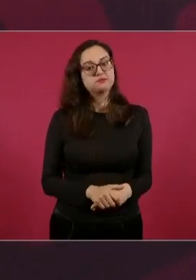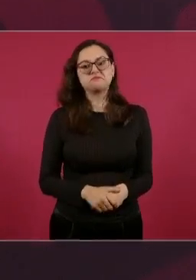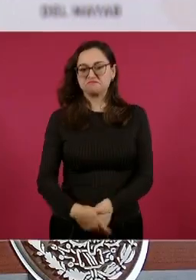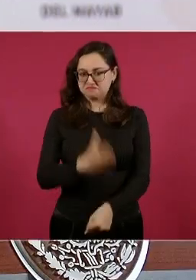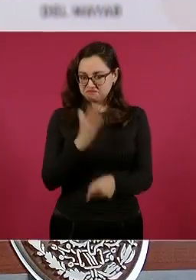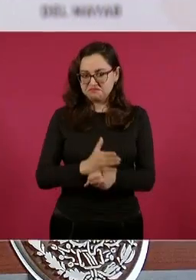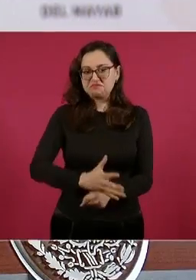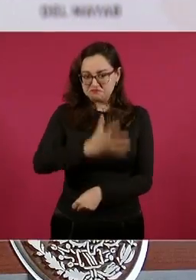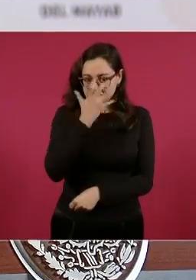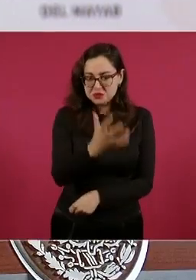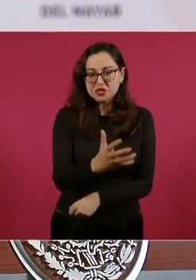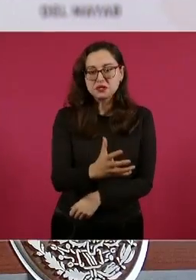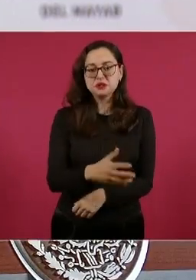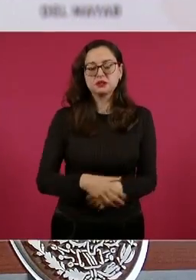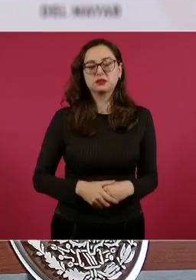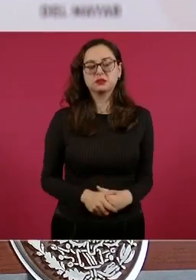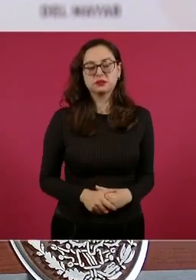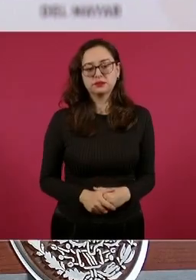impunidad.